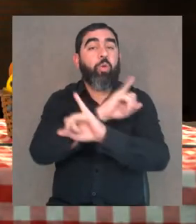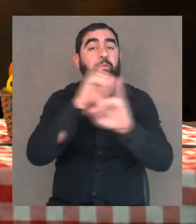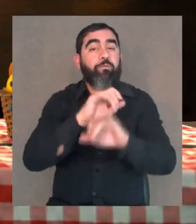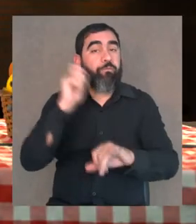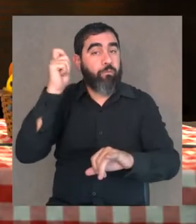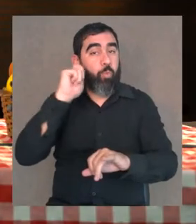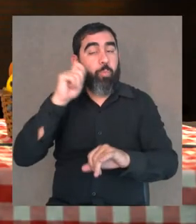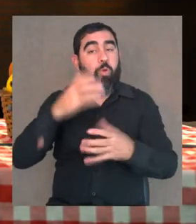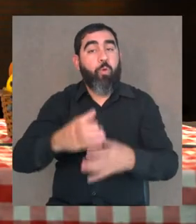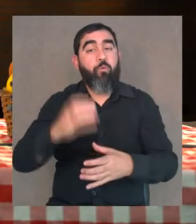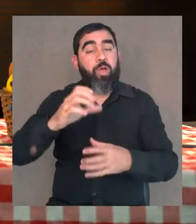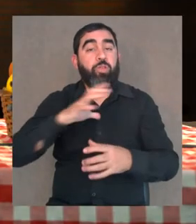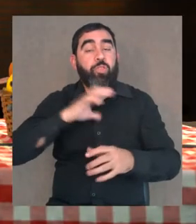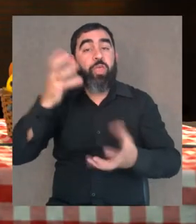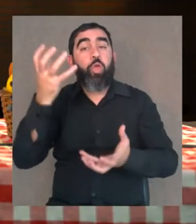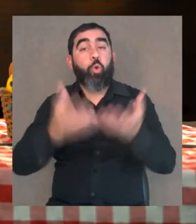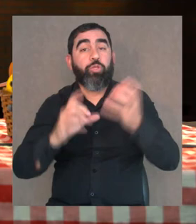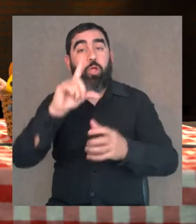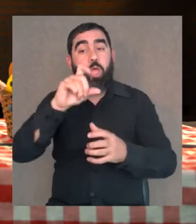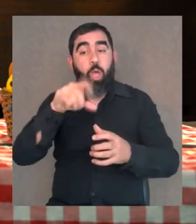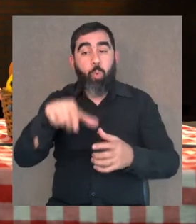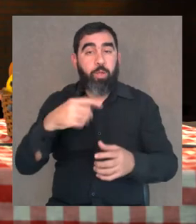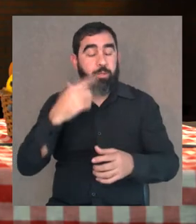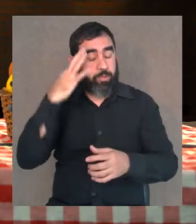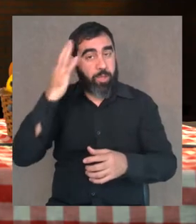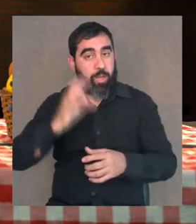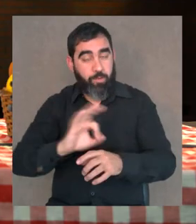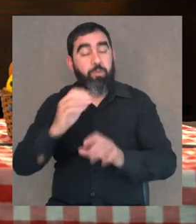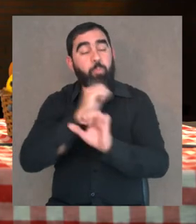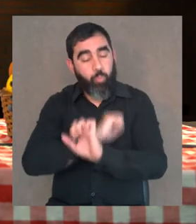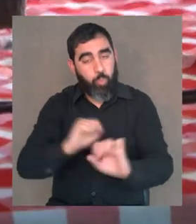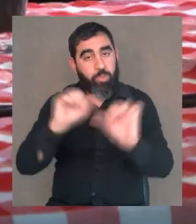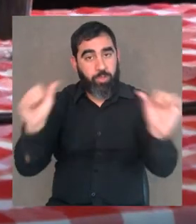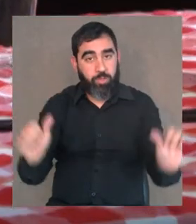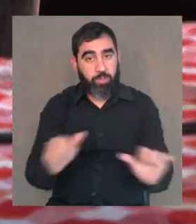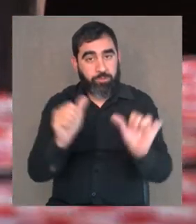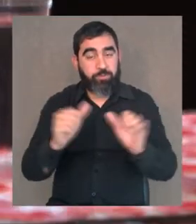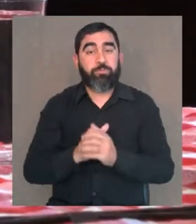cumpla feliz con los vasos de la cocina poniéndole agua adentro. Es una locura, ¿no? Pero se puede hacer.